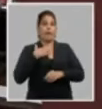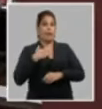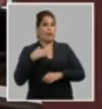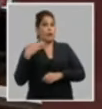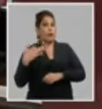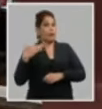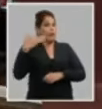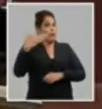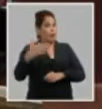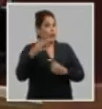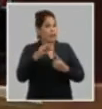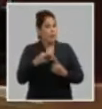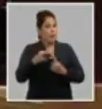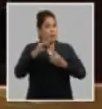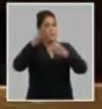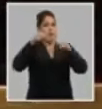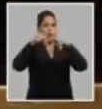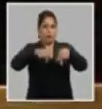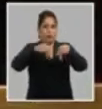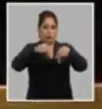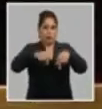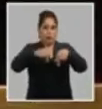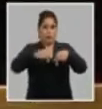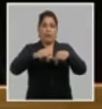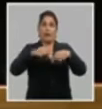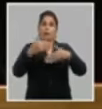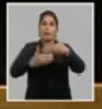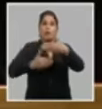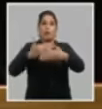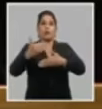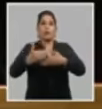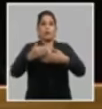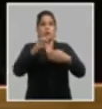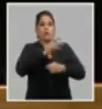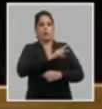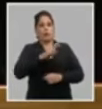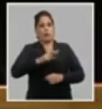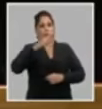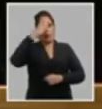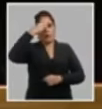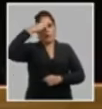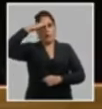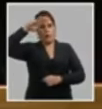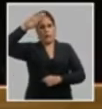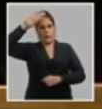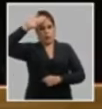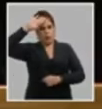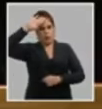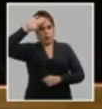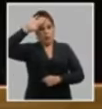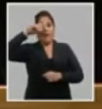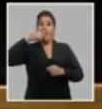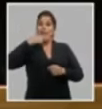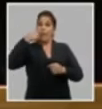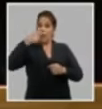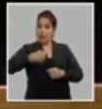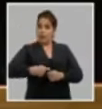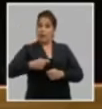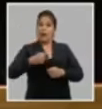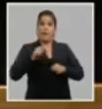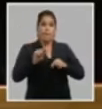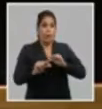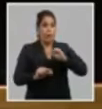y particularidades actuales del proceso revolucionario cubano. Define y sustenta las